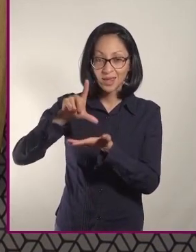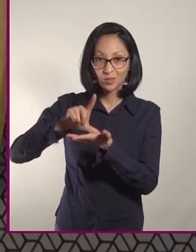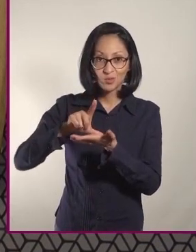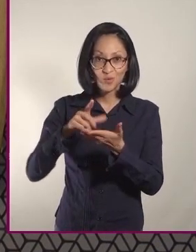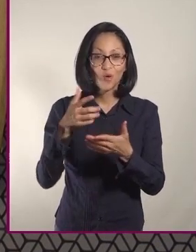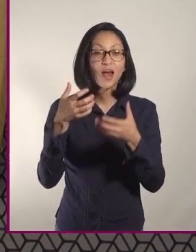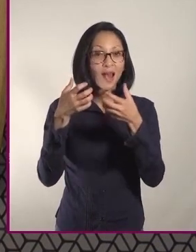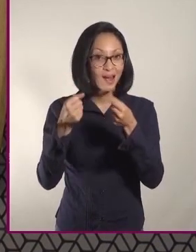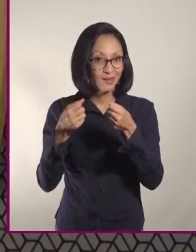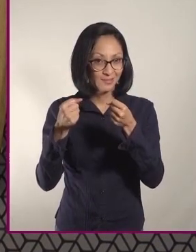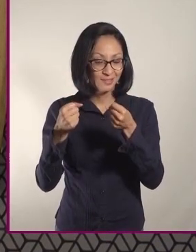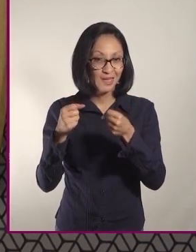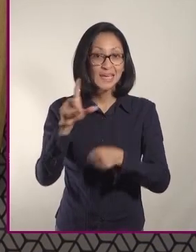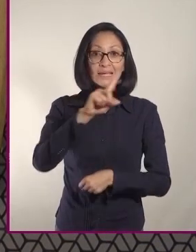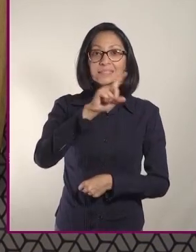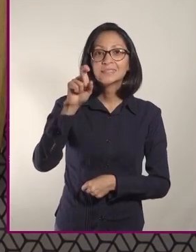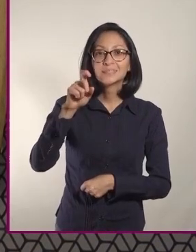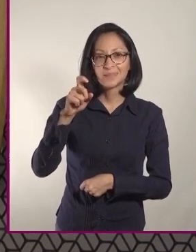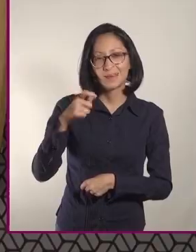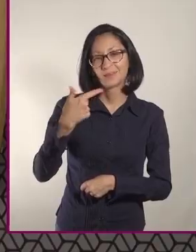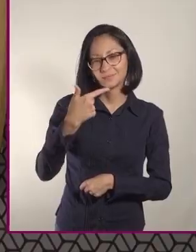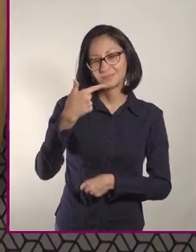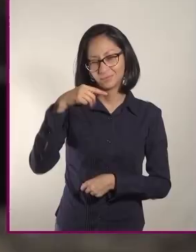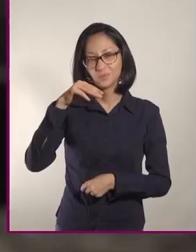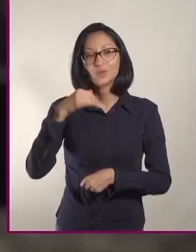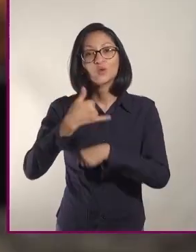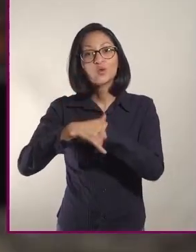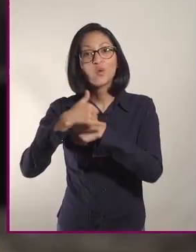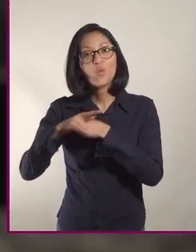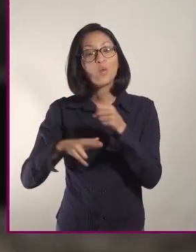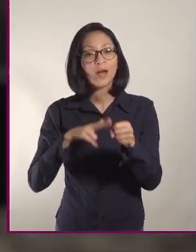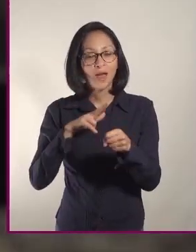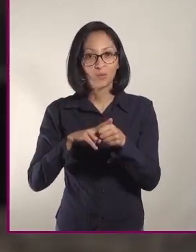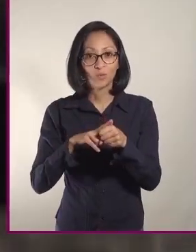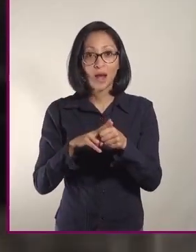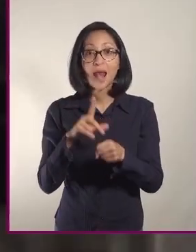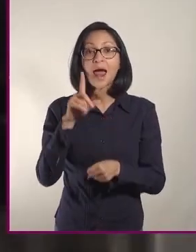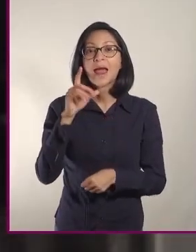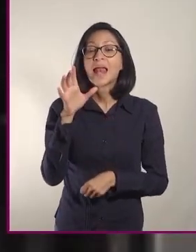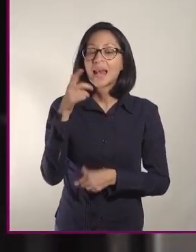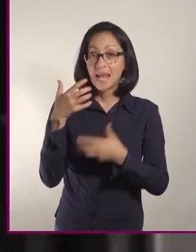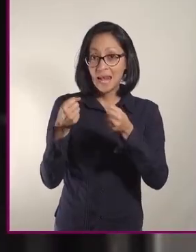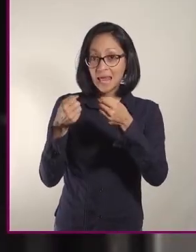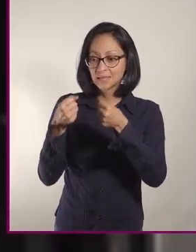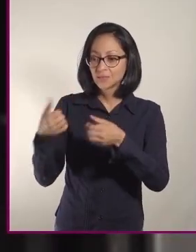100 gramos de yogurt natural Calienta la leche